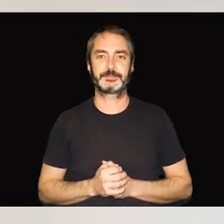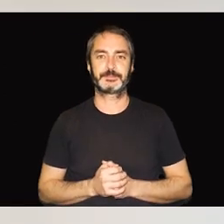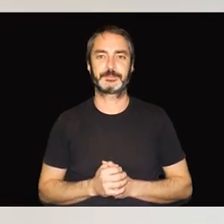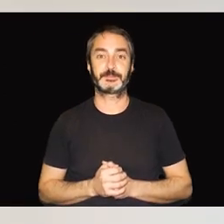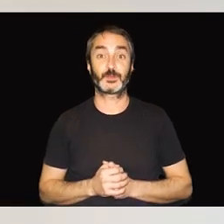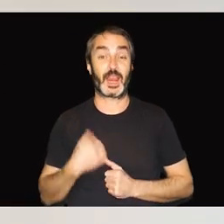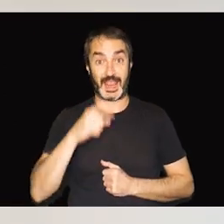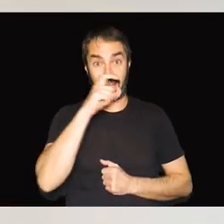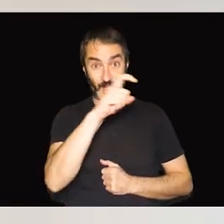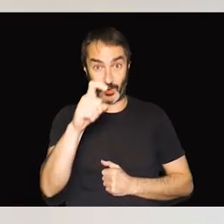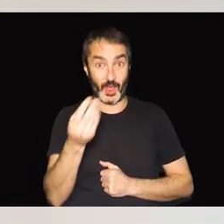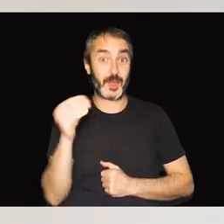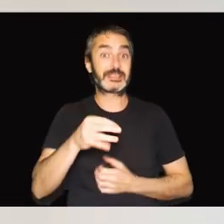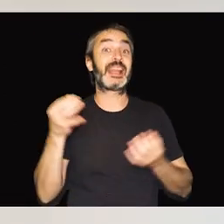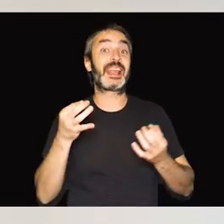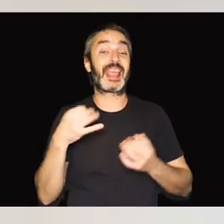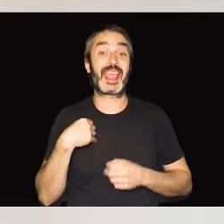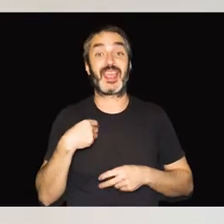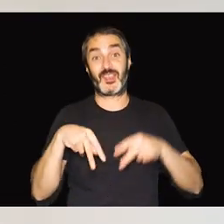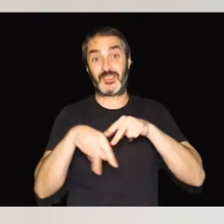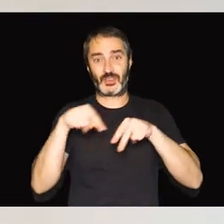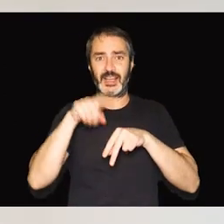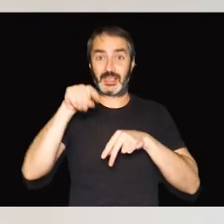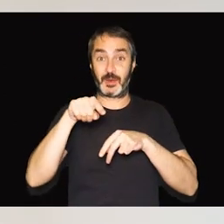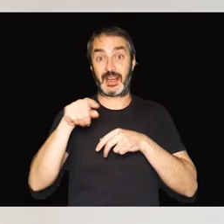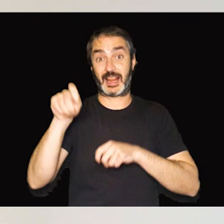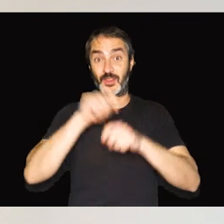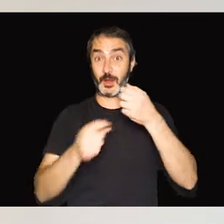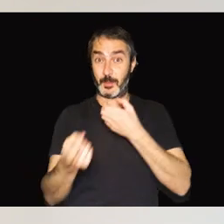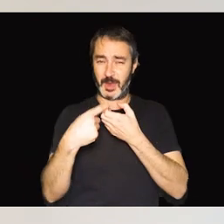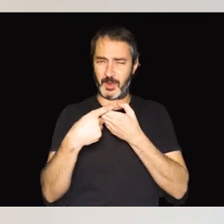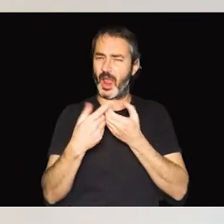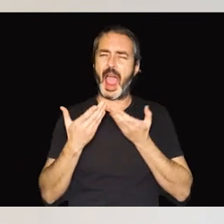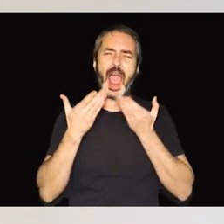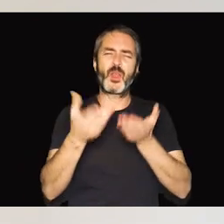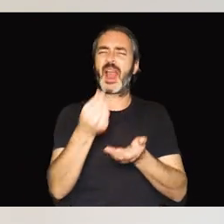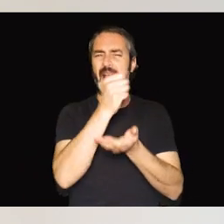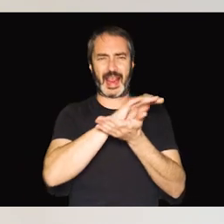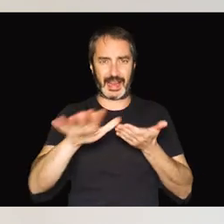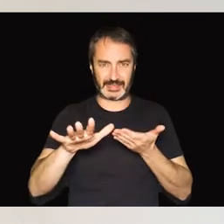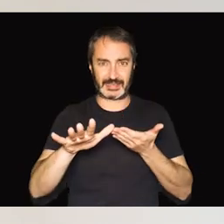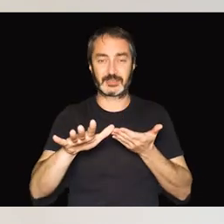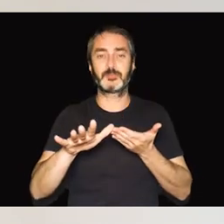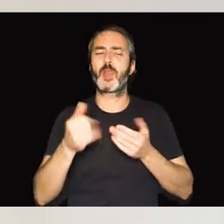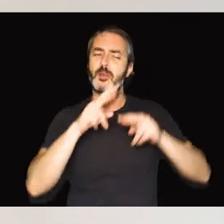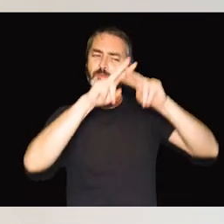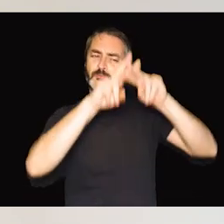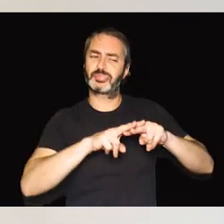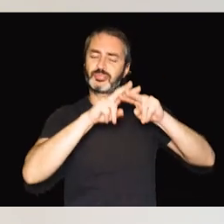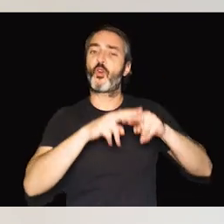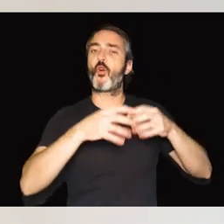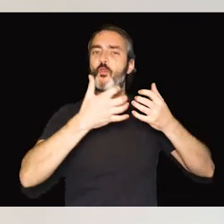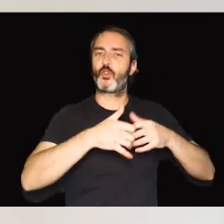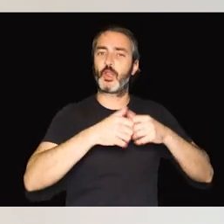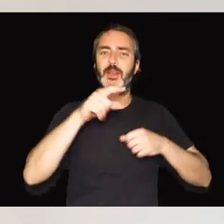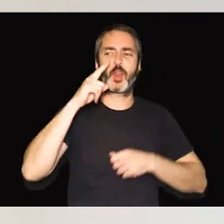Te recuerdo, además, que FESOC y sus entidades miembro ofrecen ayuda totalmente gratuita en la valoración